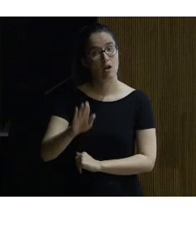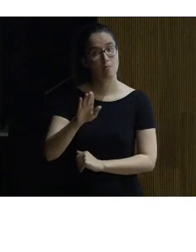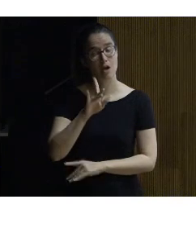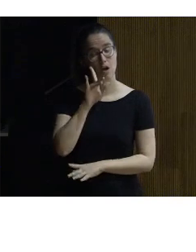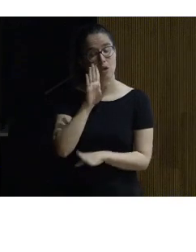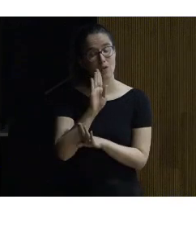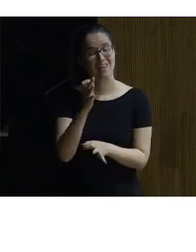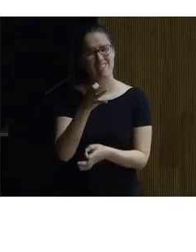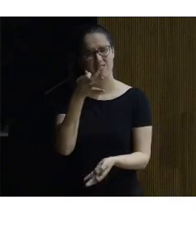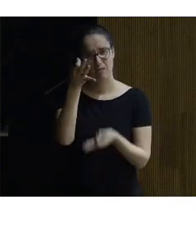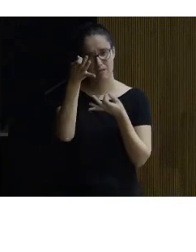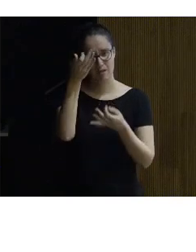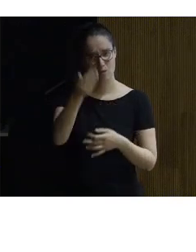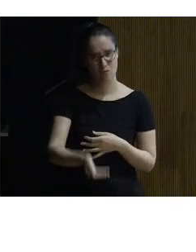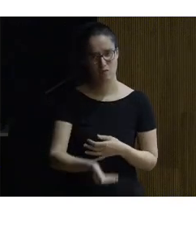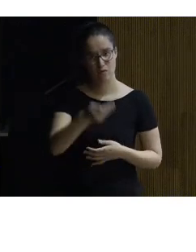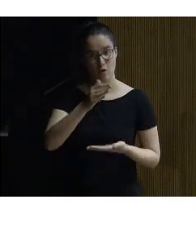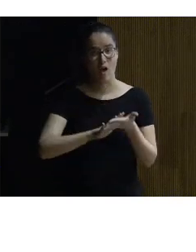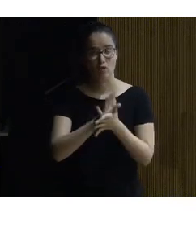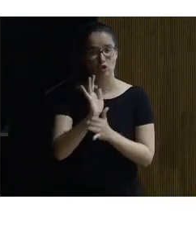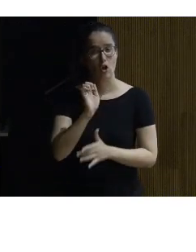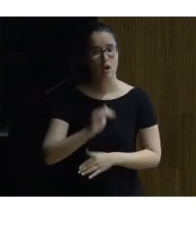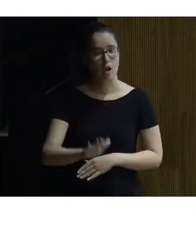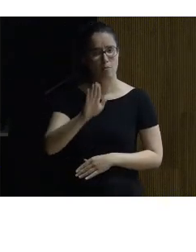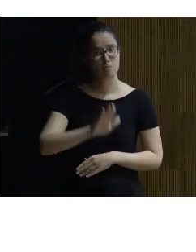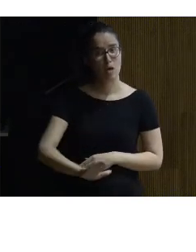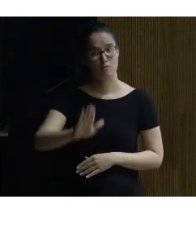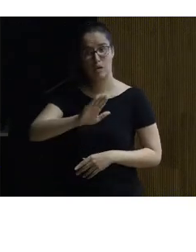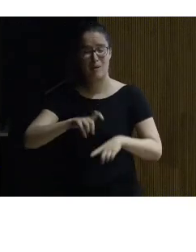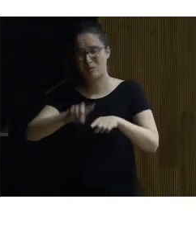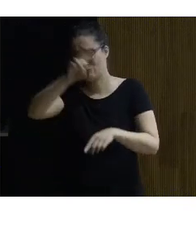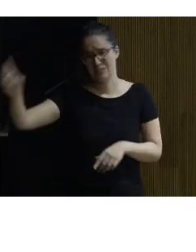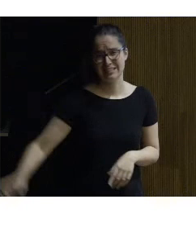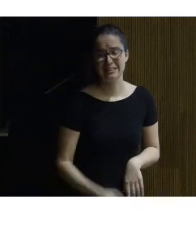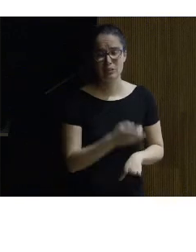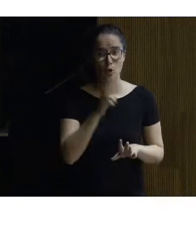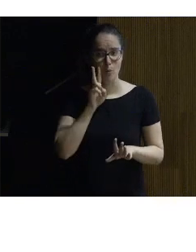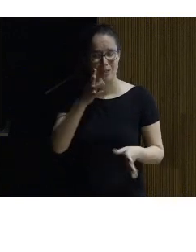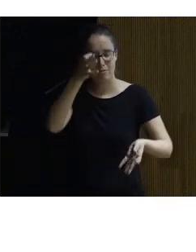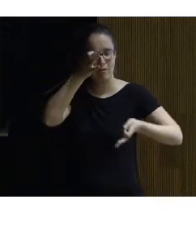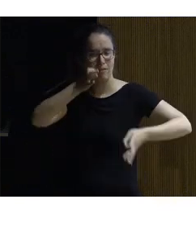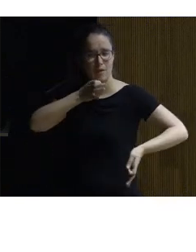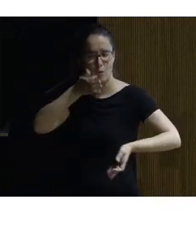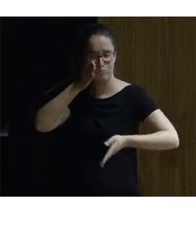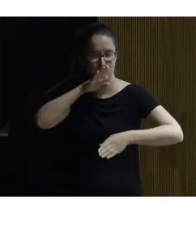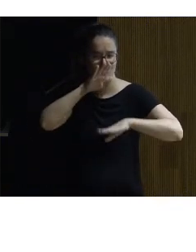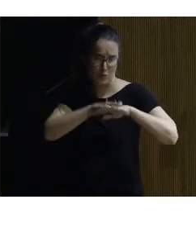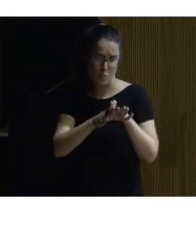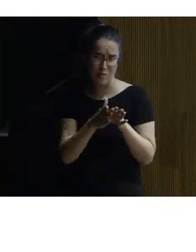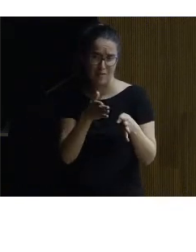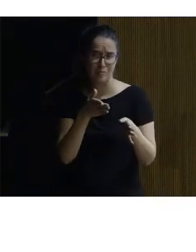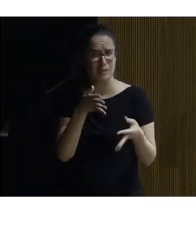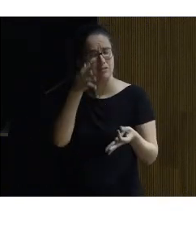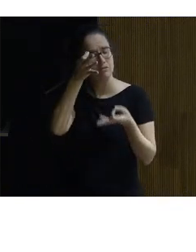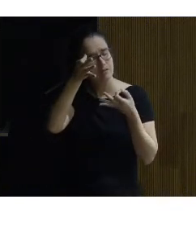cuida los detalles no hablas no hablas más que de rampas hay rampas y rampas como ven aquí cuidan los detalles cuidar los detalles es fundamental